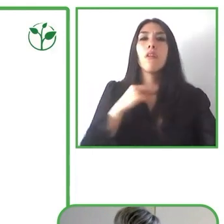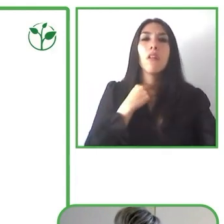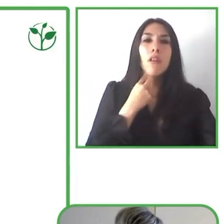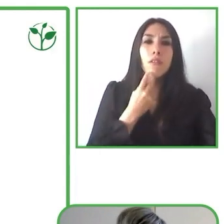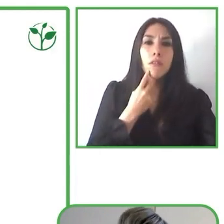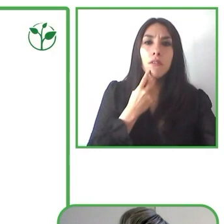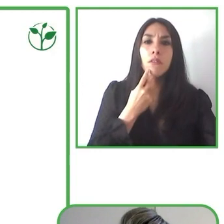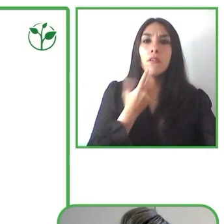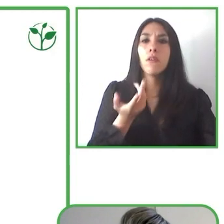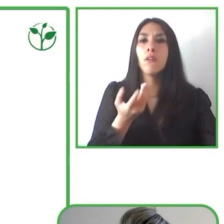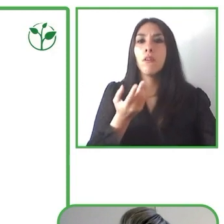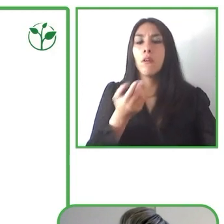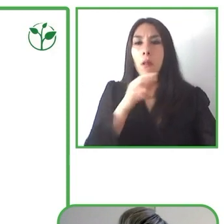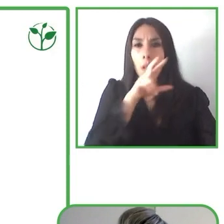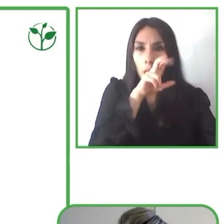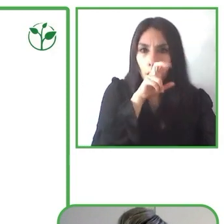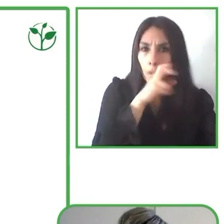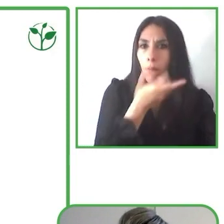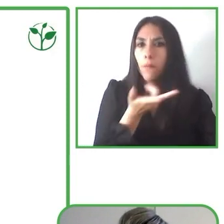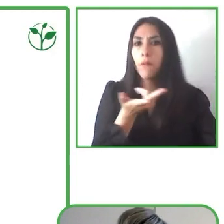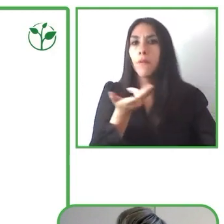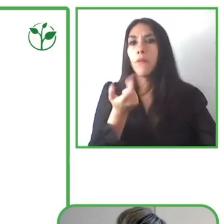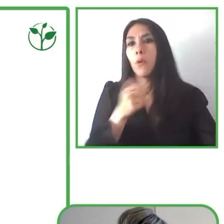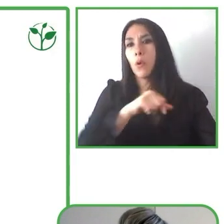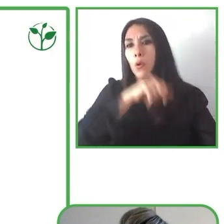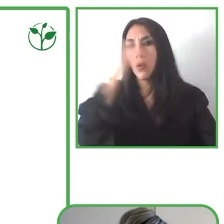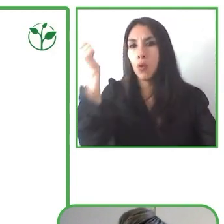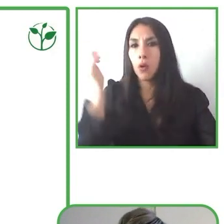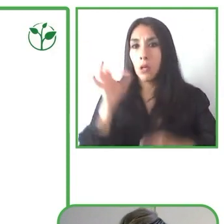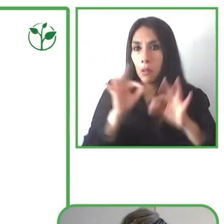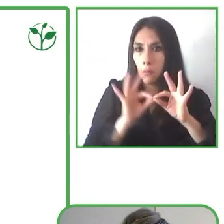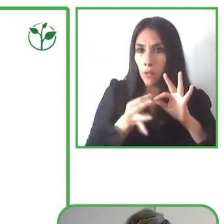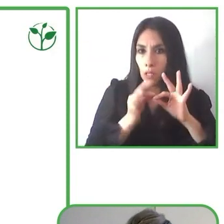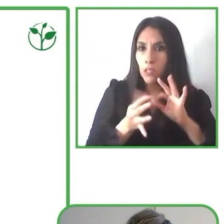encontrar buenos profesionales en el área.